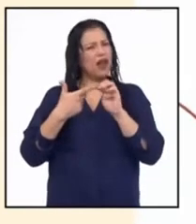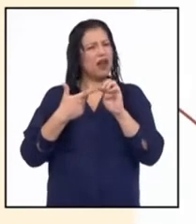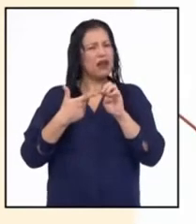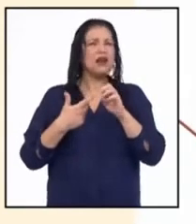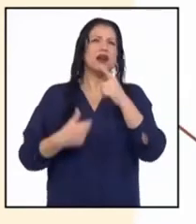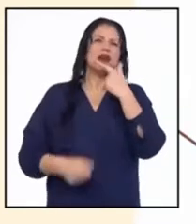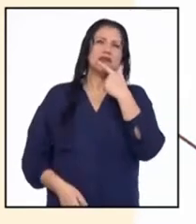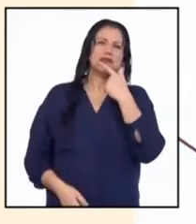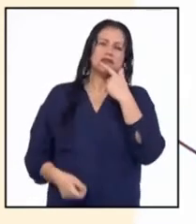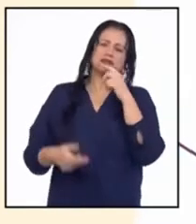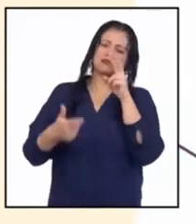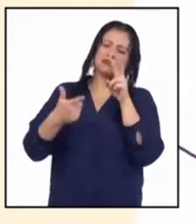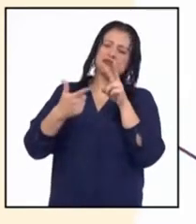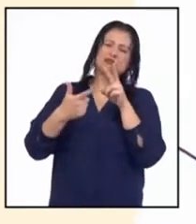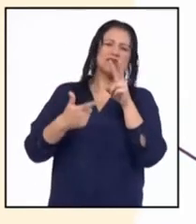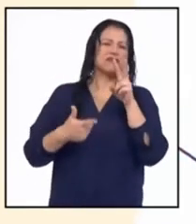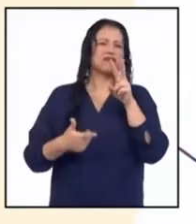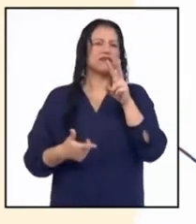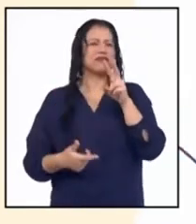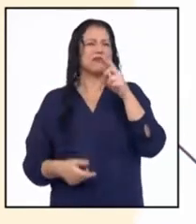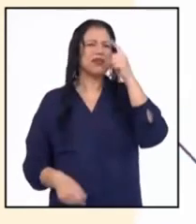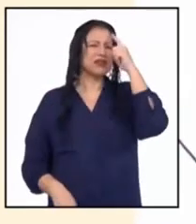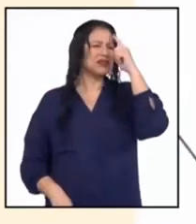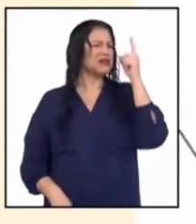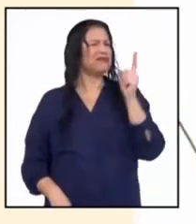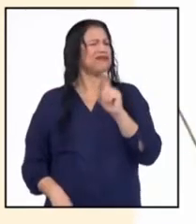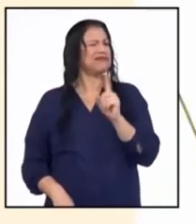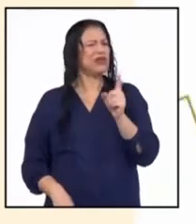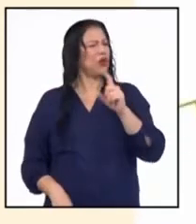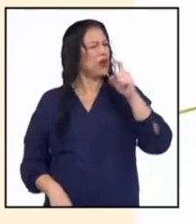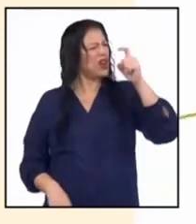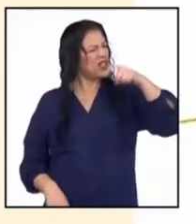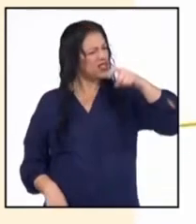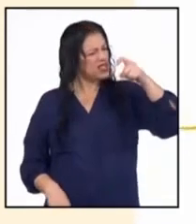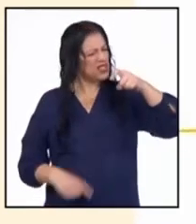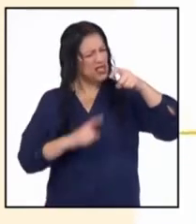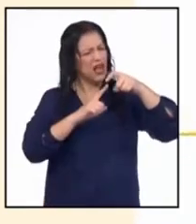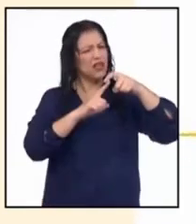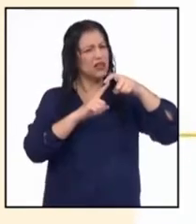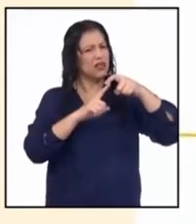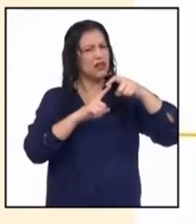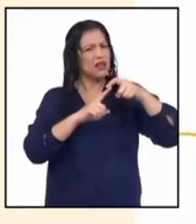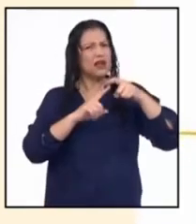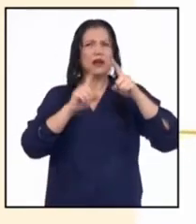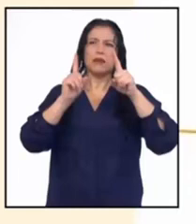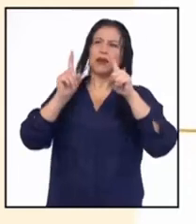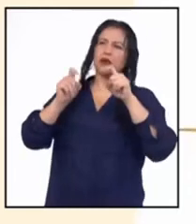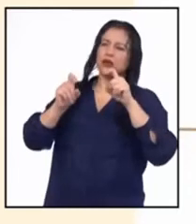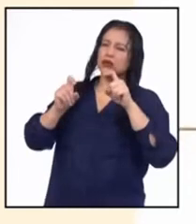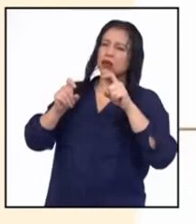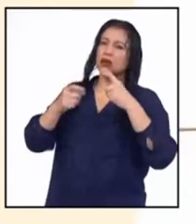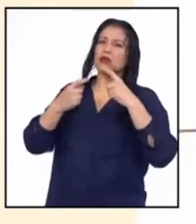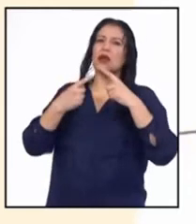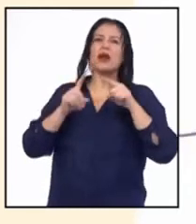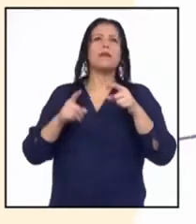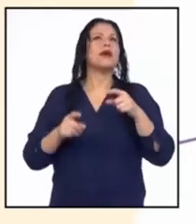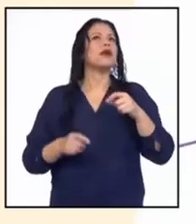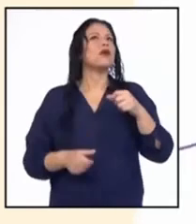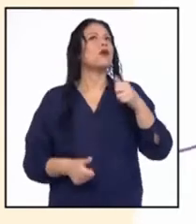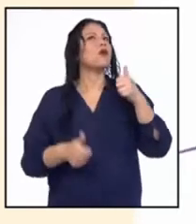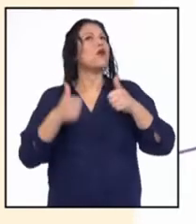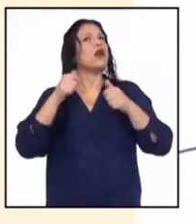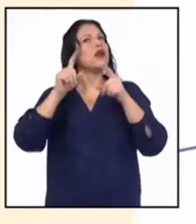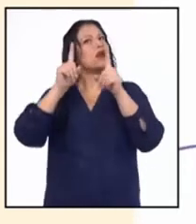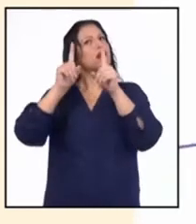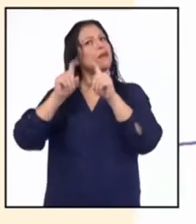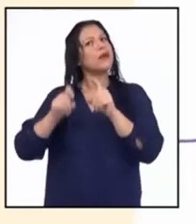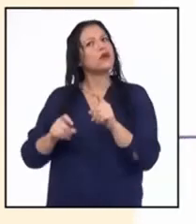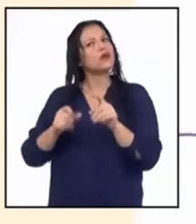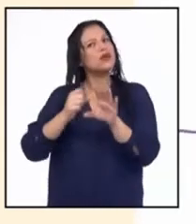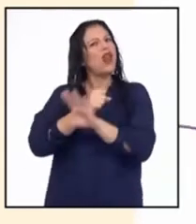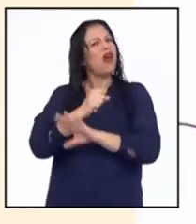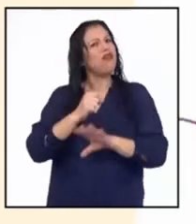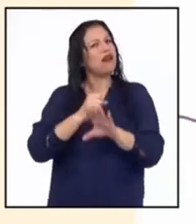A primera vista no parece ser necesidades, sino preguntas. ¿Pero sobre qué son las preguntas? Y finalmente